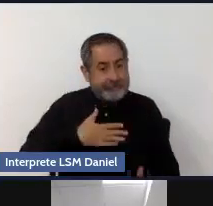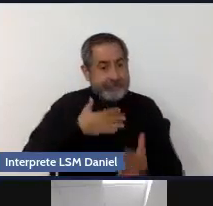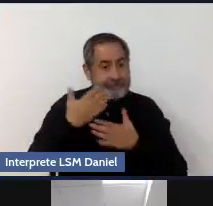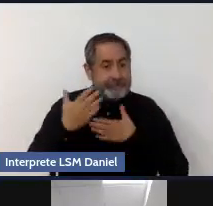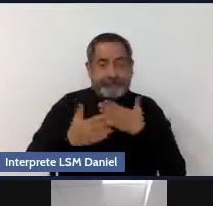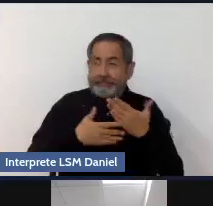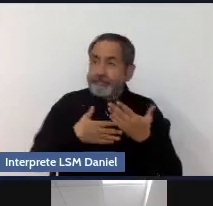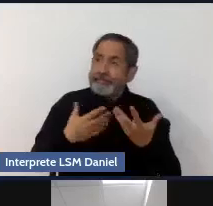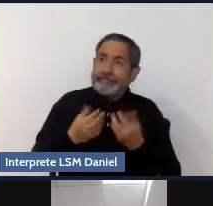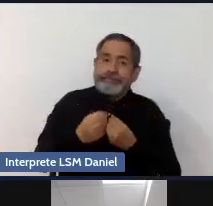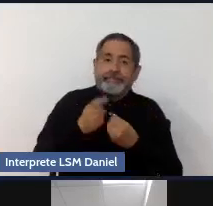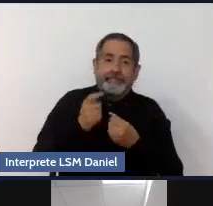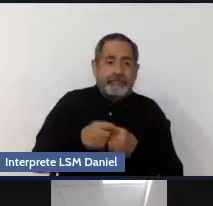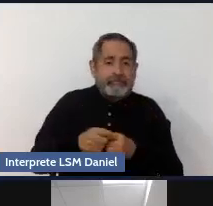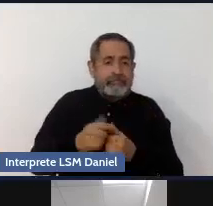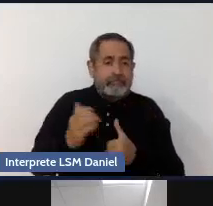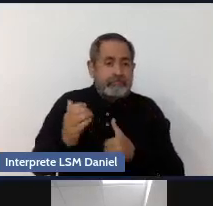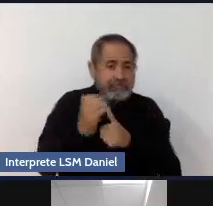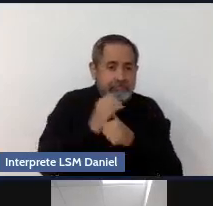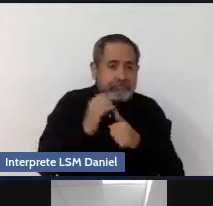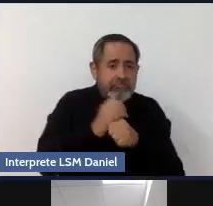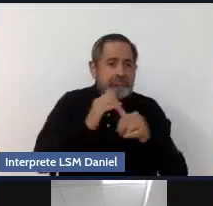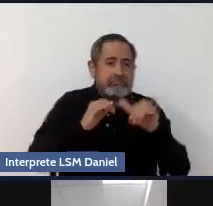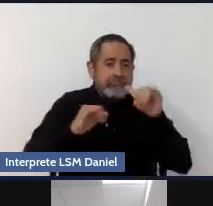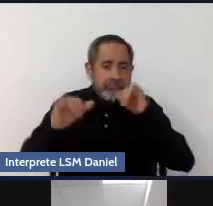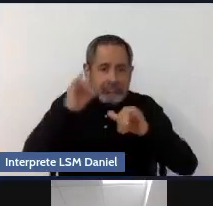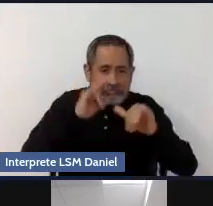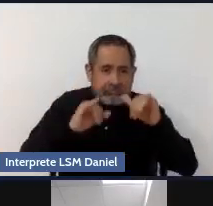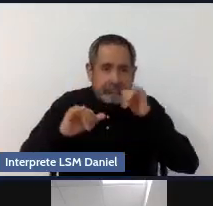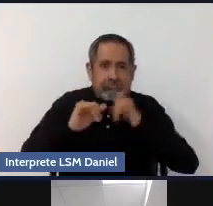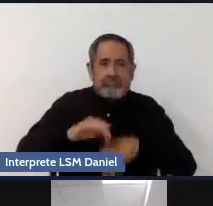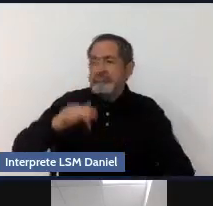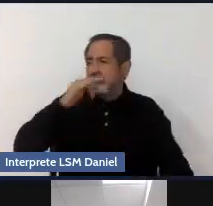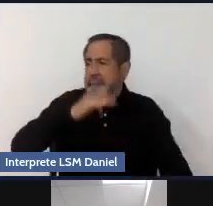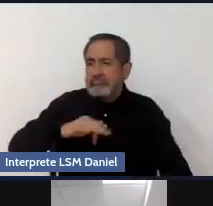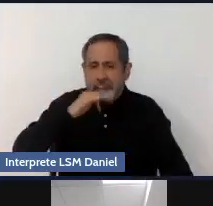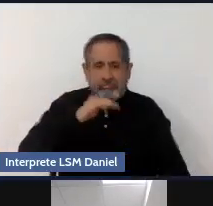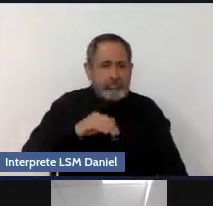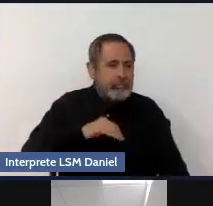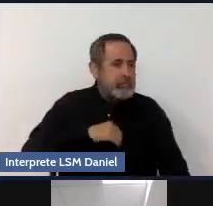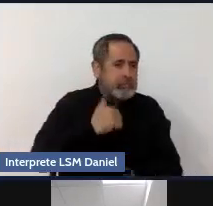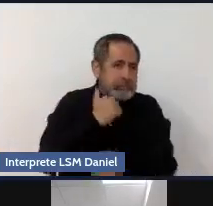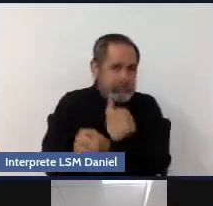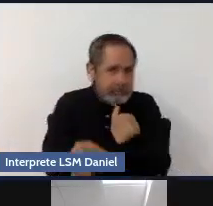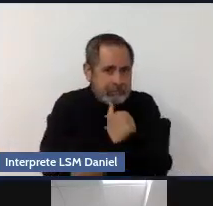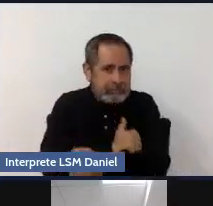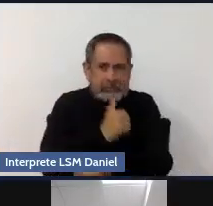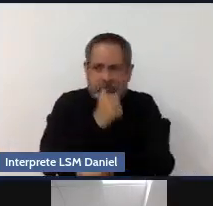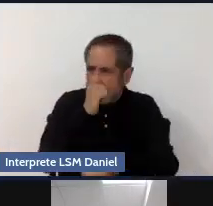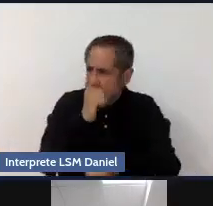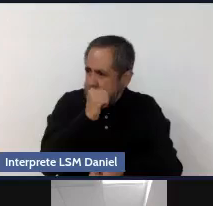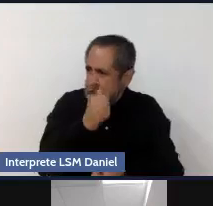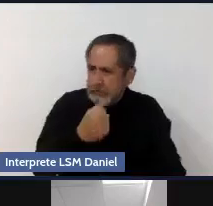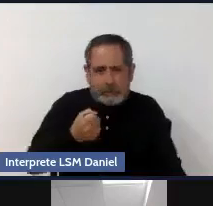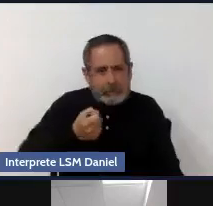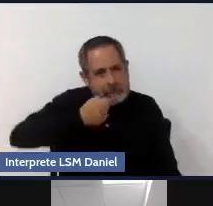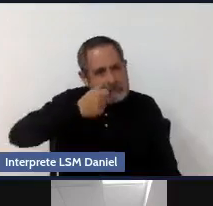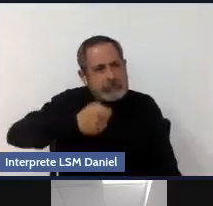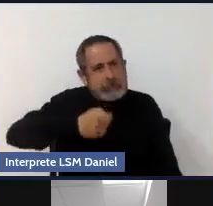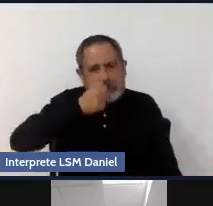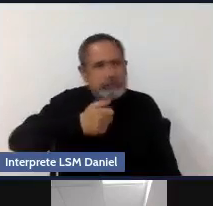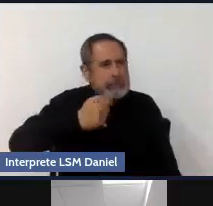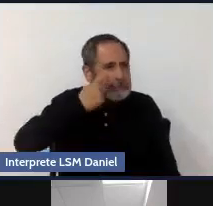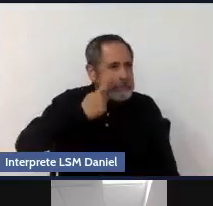ir a bares, a fiestas donde hay consumo y aprendo a asociar también eso